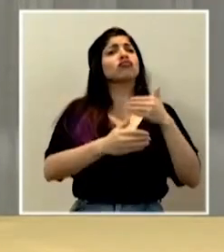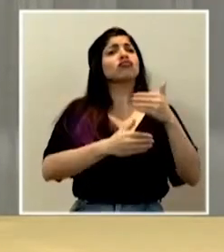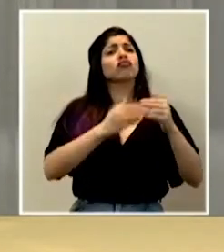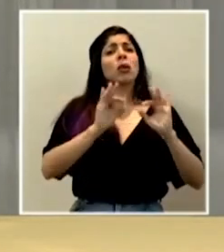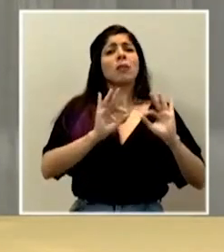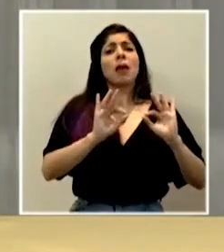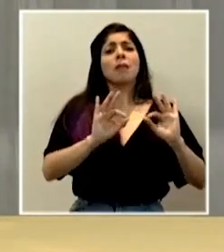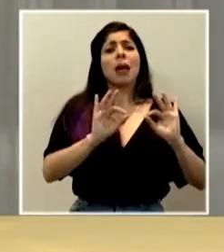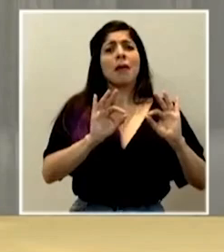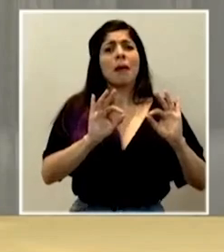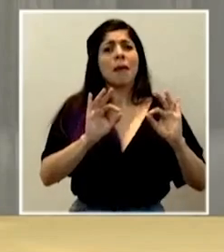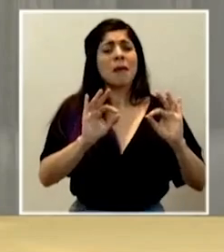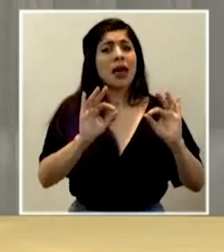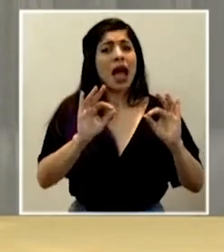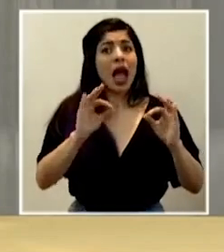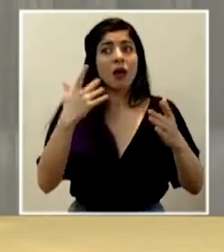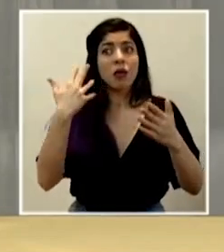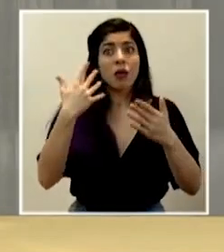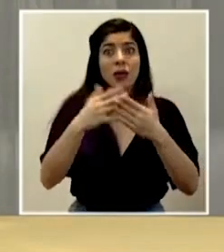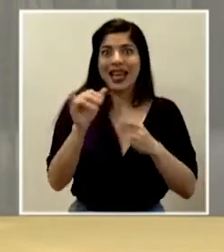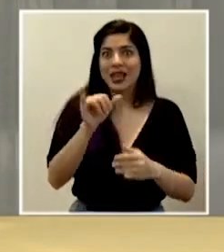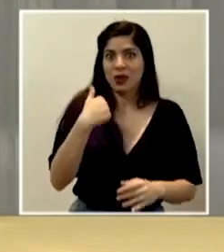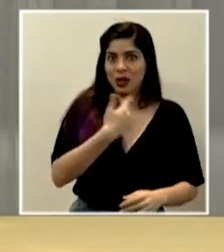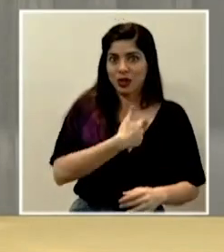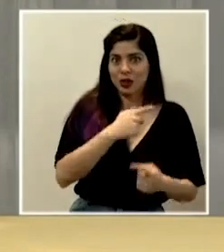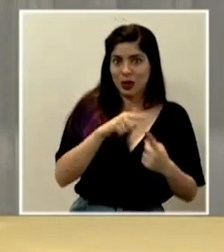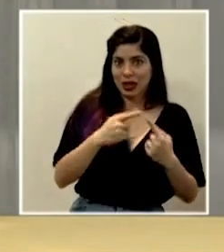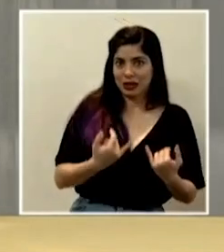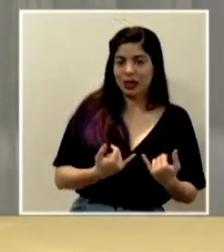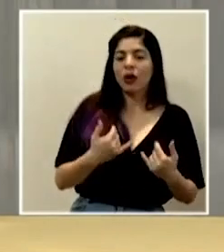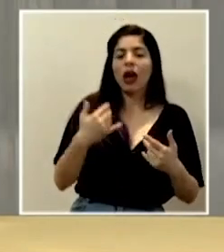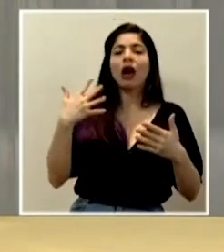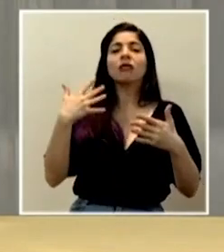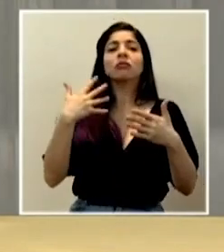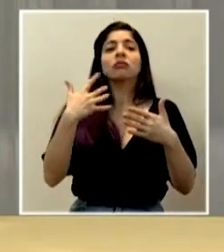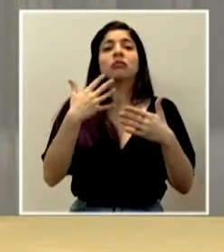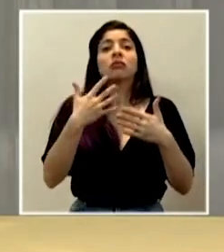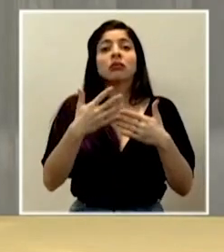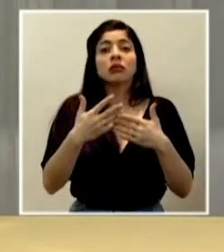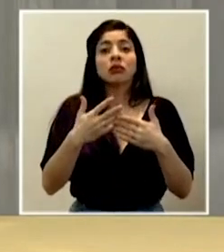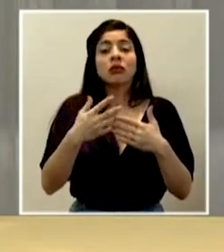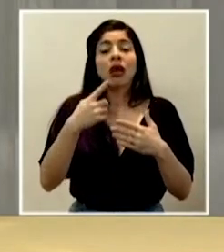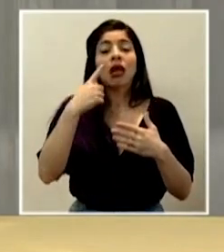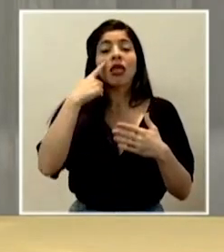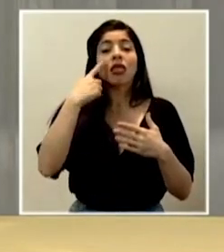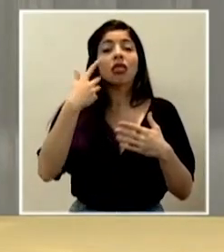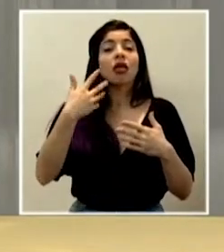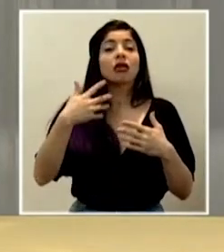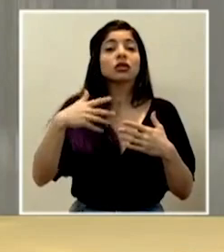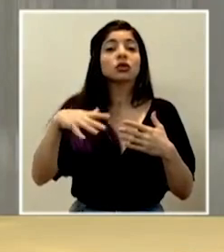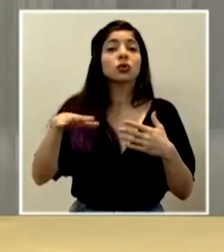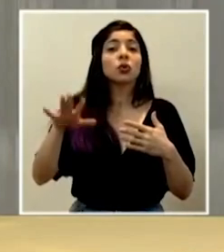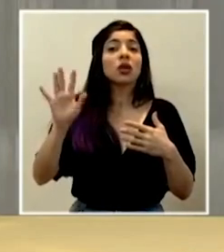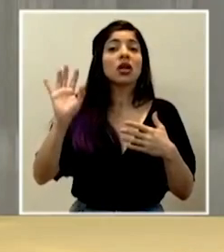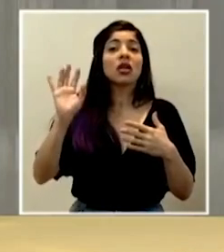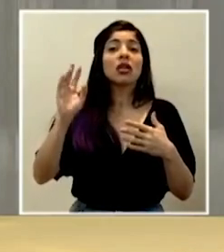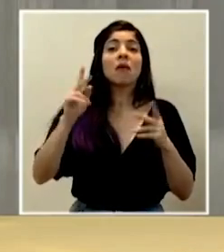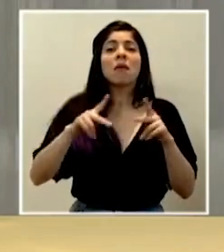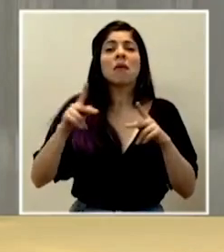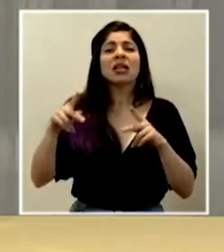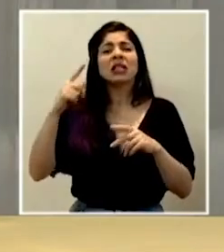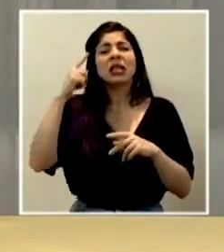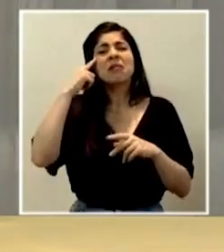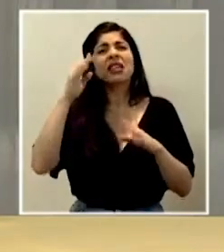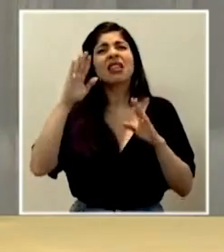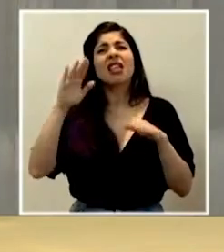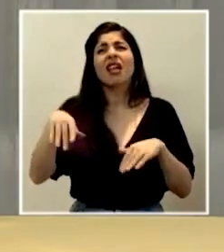que han logrado llegar hasta donde hemos llegado hasta el momento. Y se descuidan como haya cierto cansancio mental